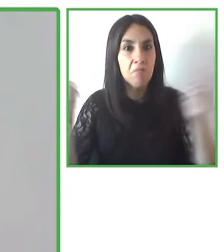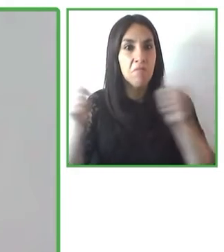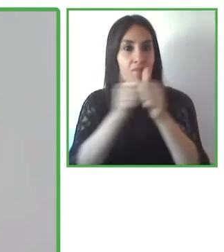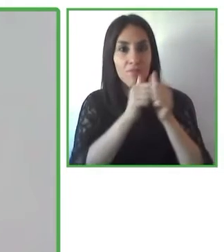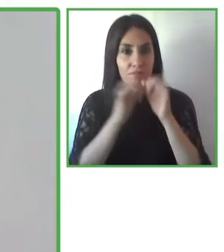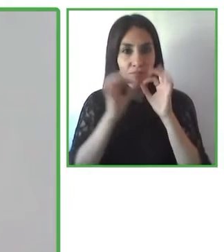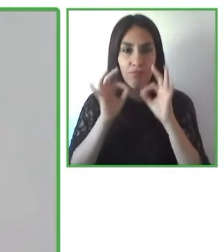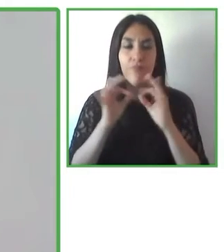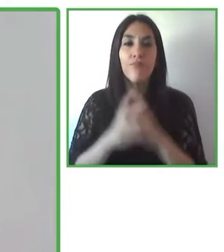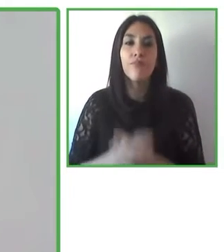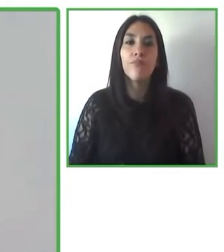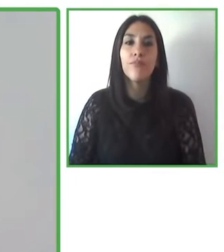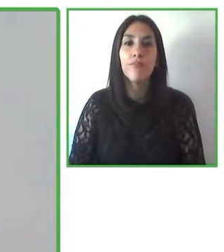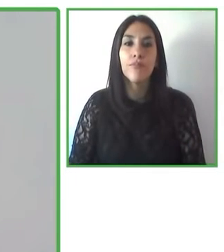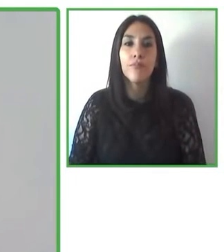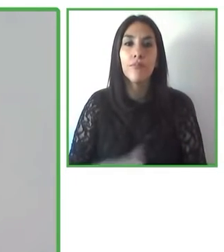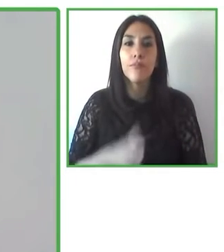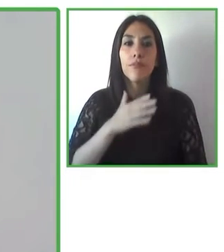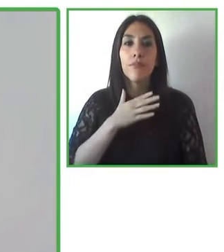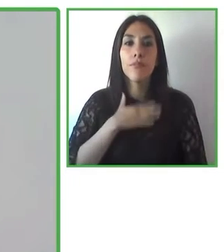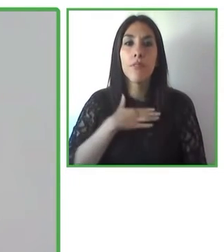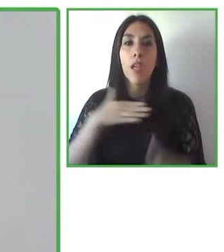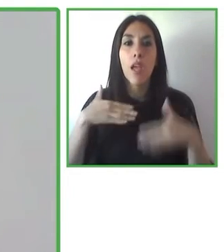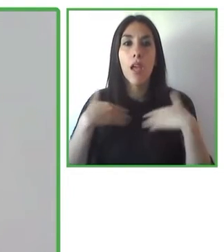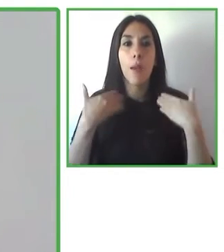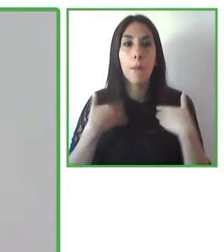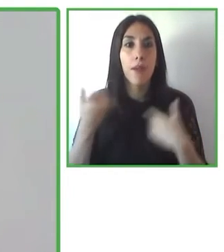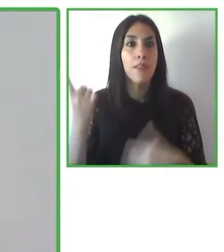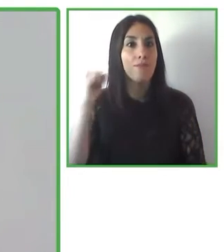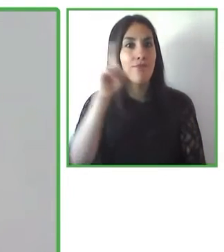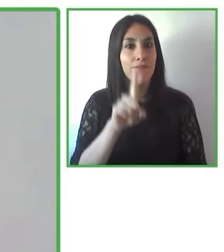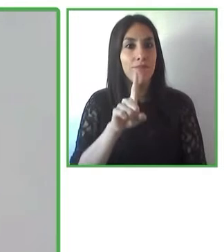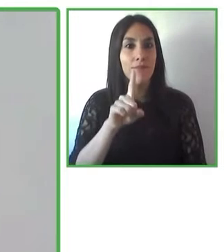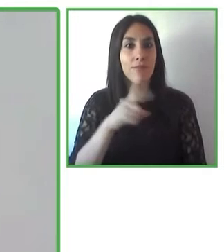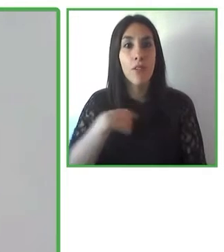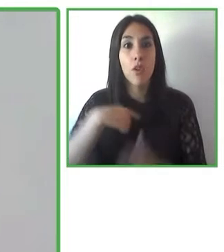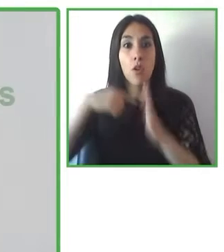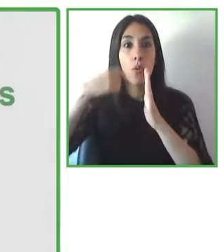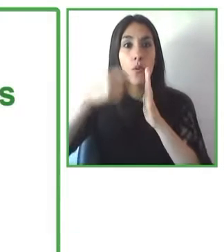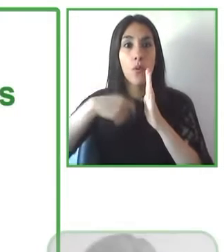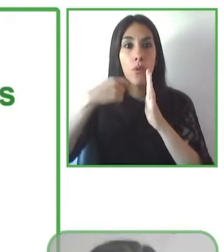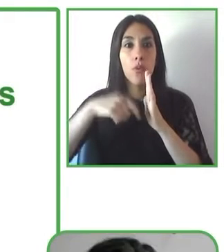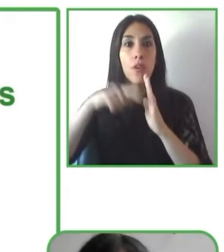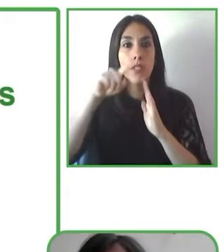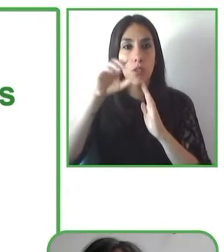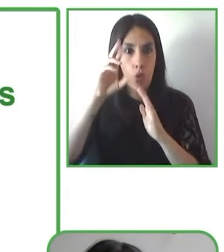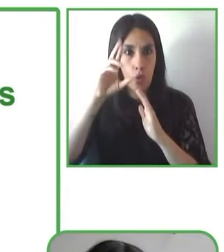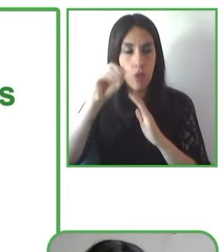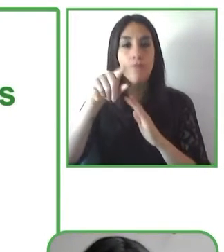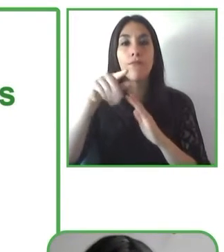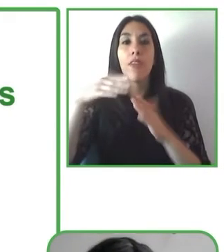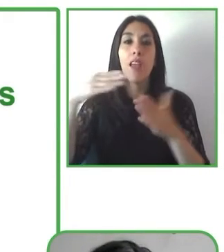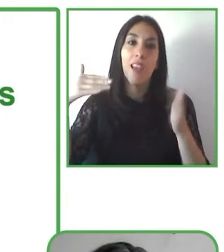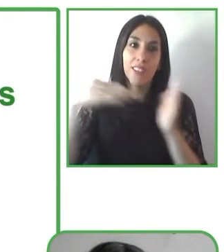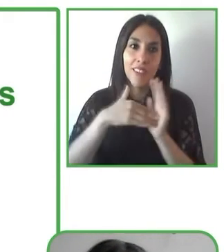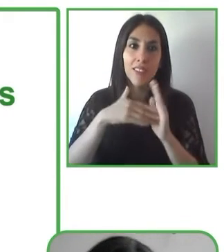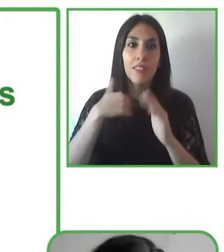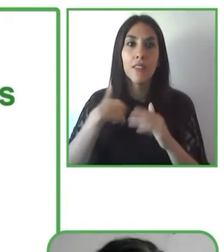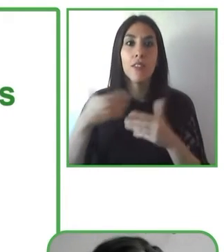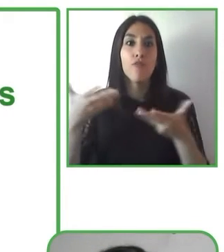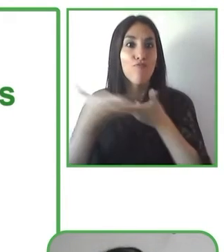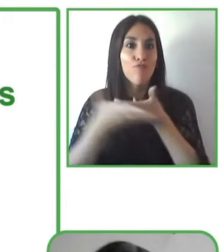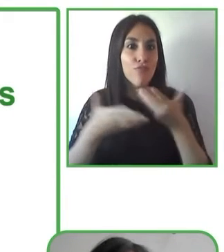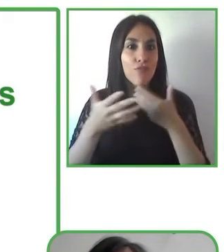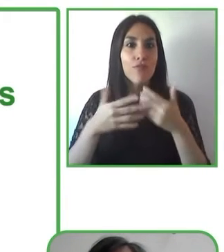Project nuevamente y poder compartir con los amigos hispanoparlantes. Voy a hablar un